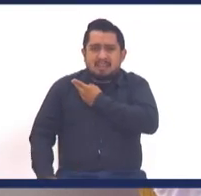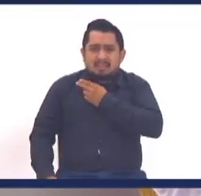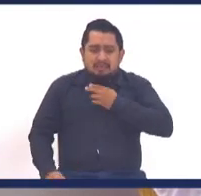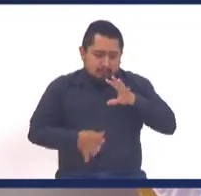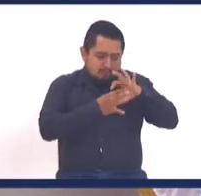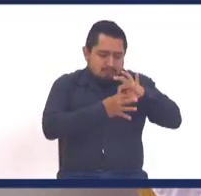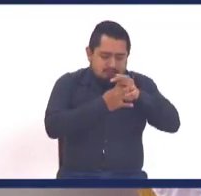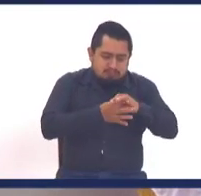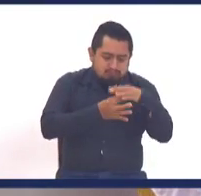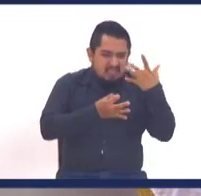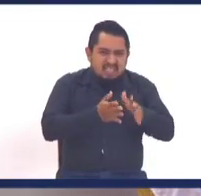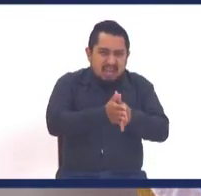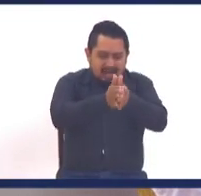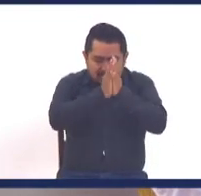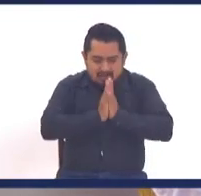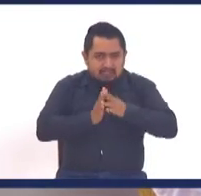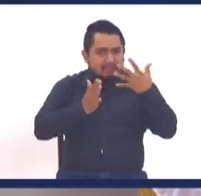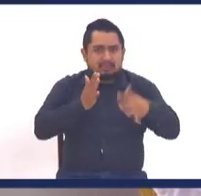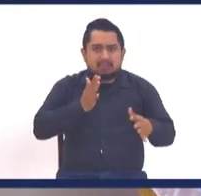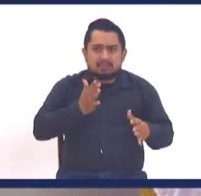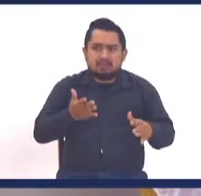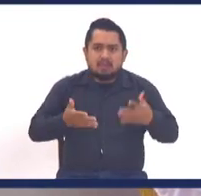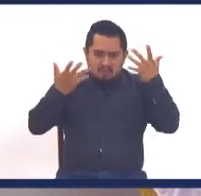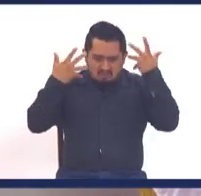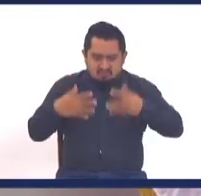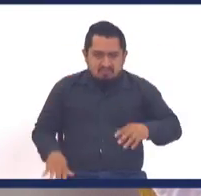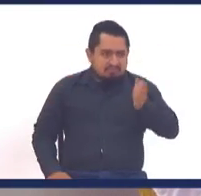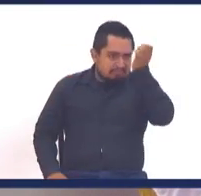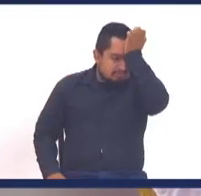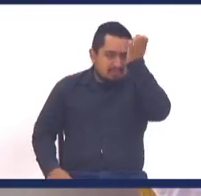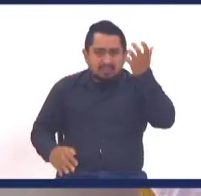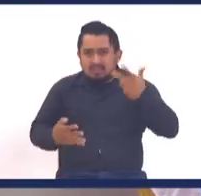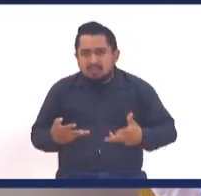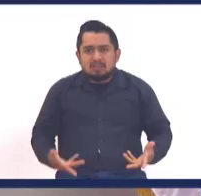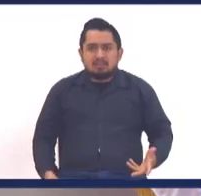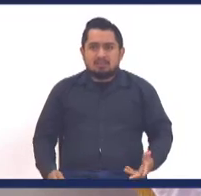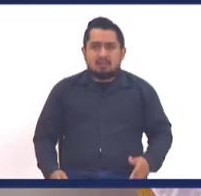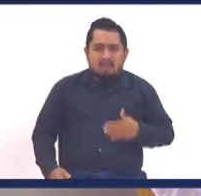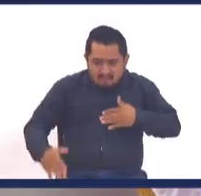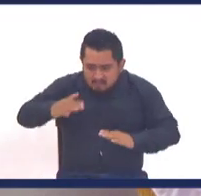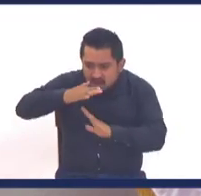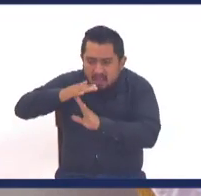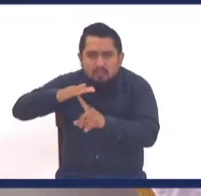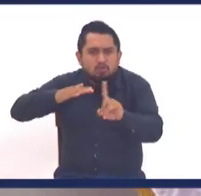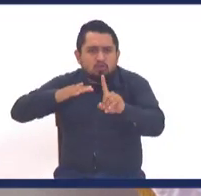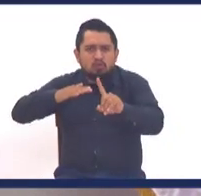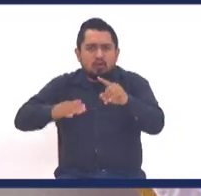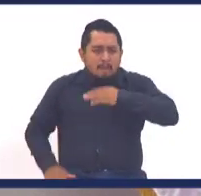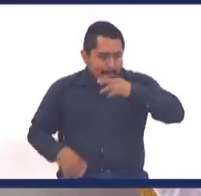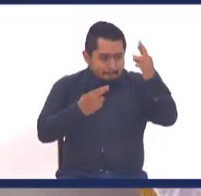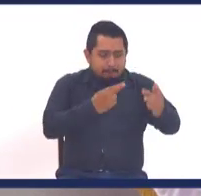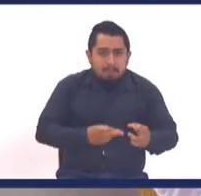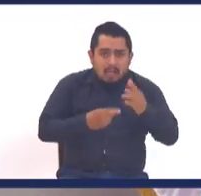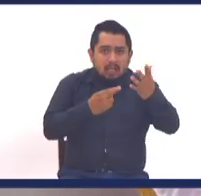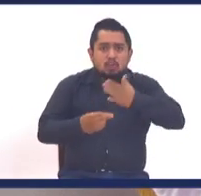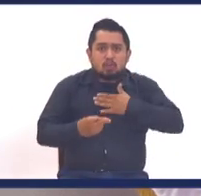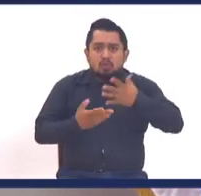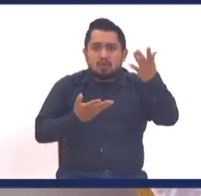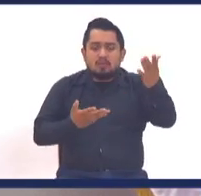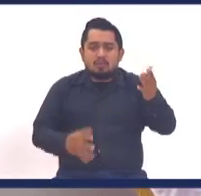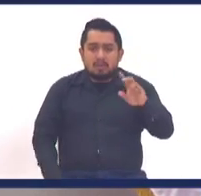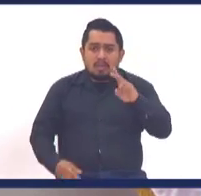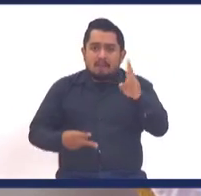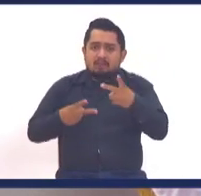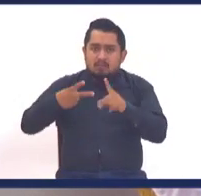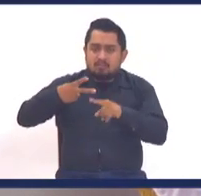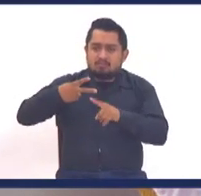en mi vida ya han sido perdonados para que no viva con complejos, para que no viva con limitantes, para que viva con esperanza, amigo y hermano. Y